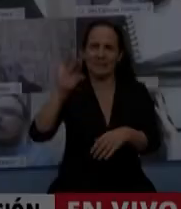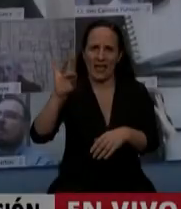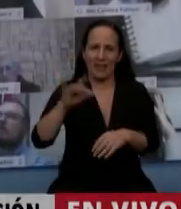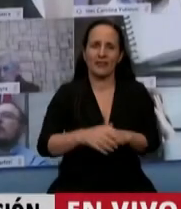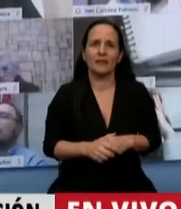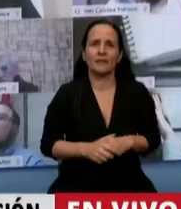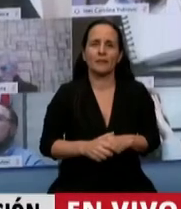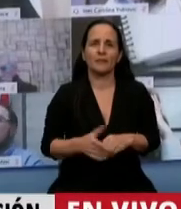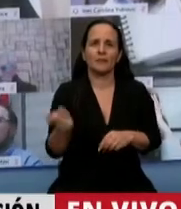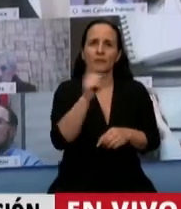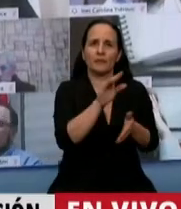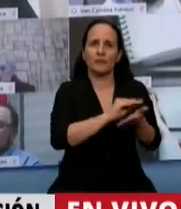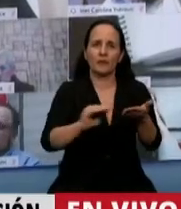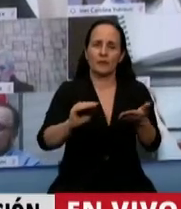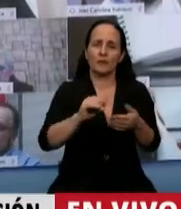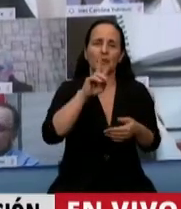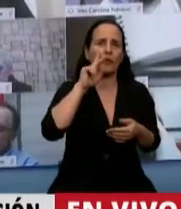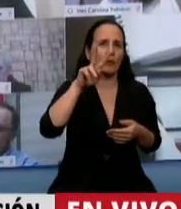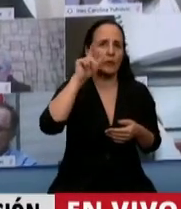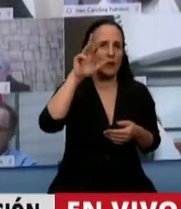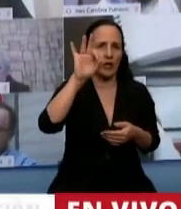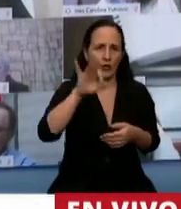...el uso de la palabra del diputado Carlos Vivero.